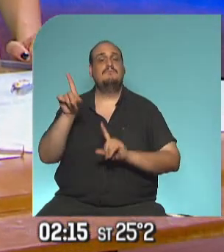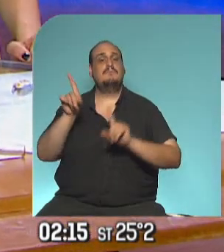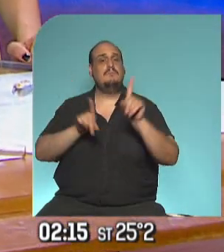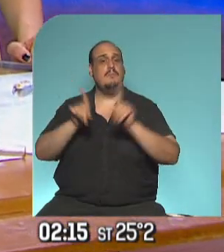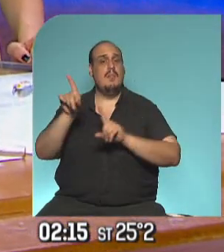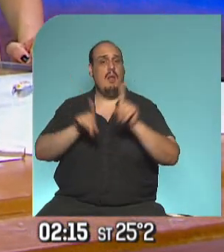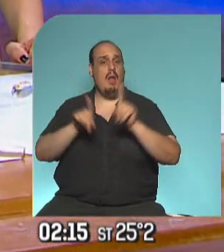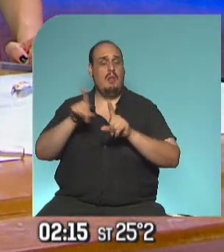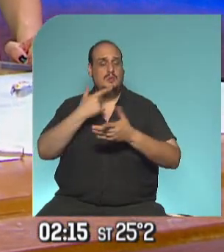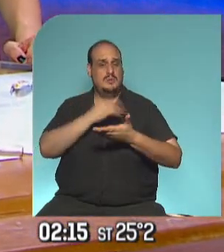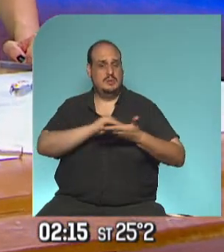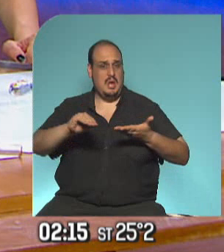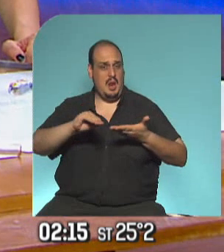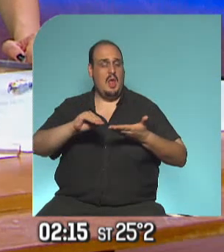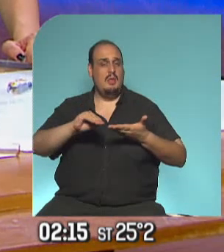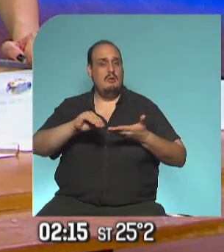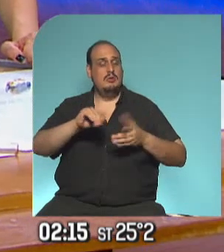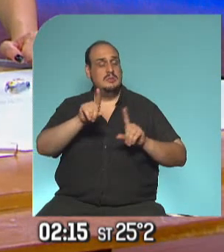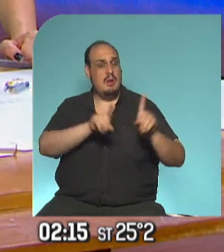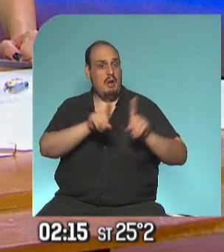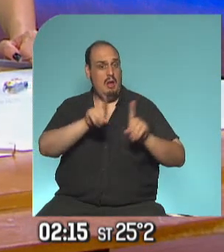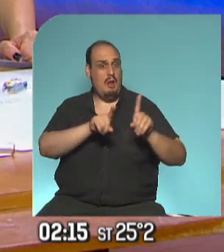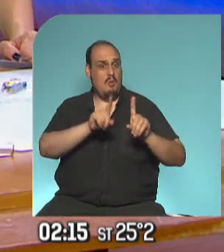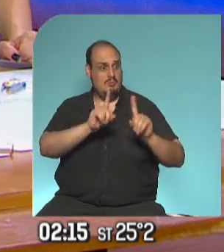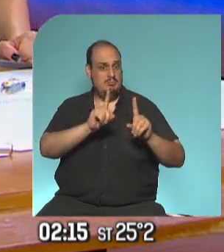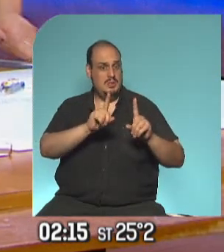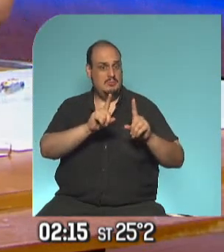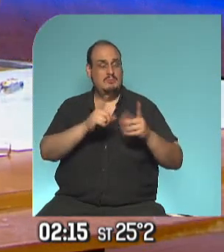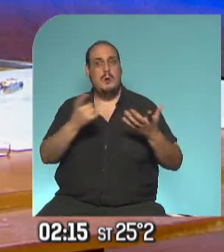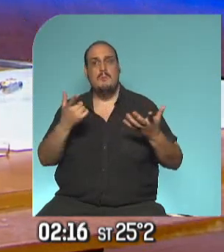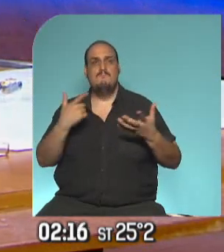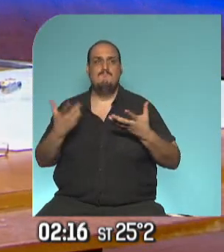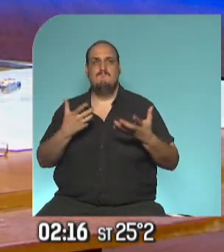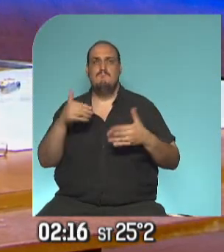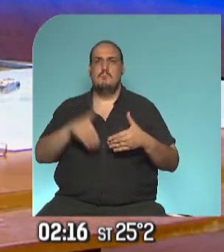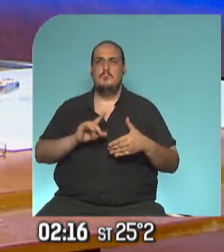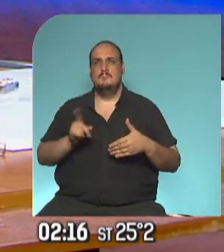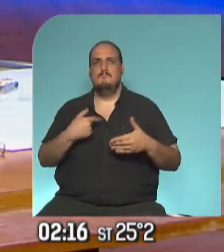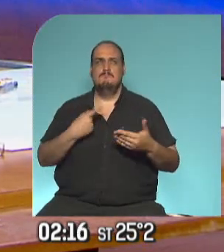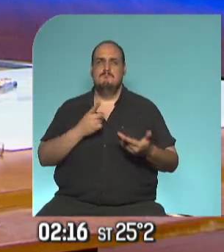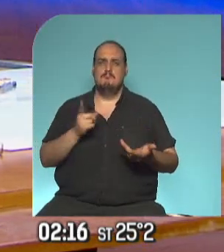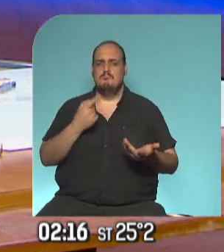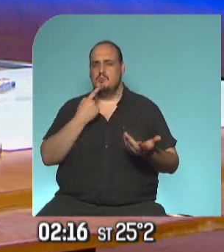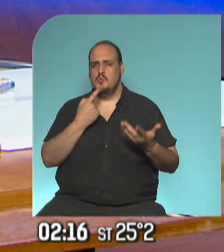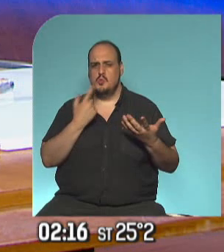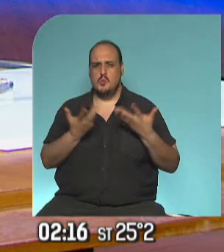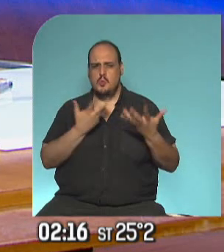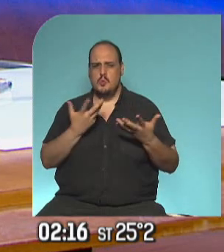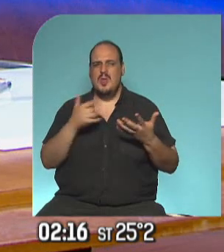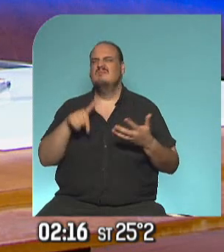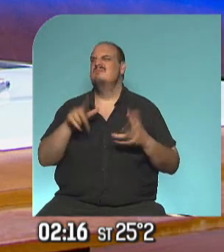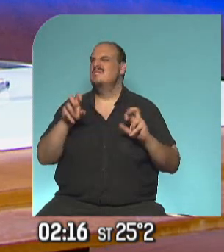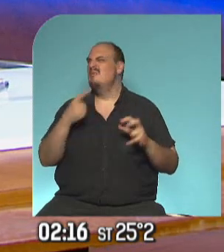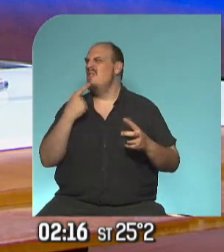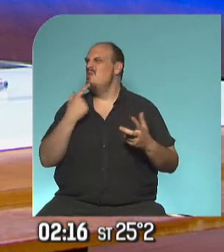de los senadores que estaban ahí en esa nebulosa de indecisión es difícil hablar de indecisión con un